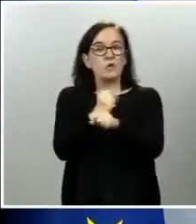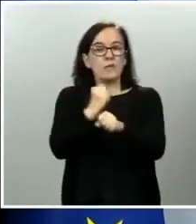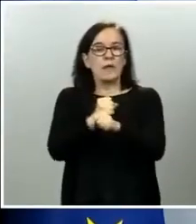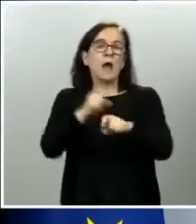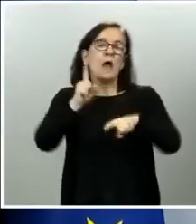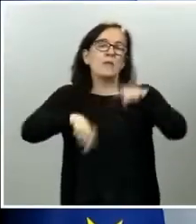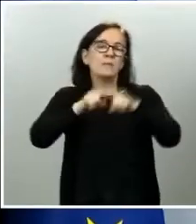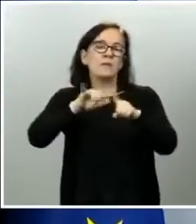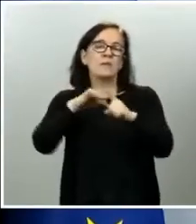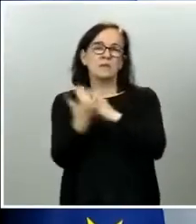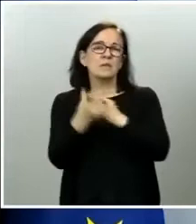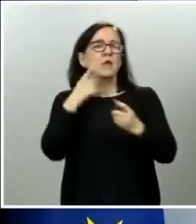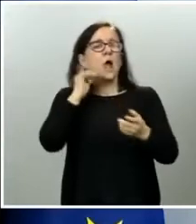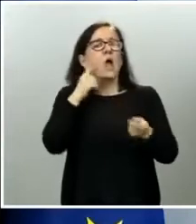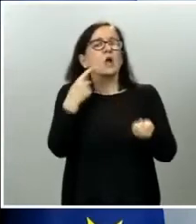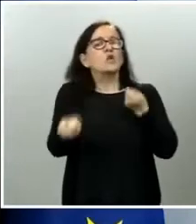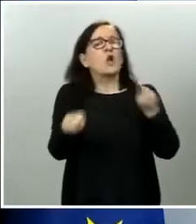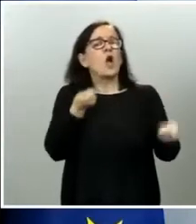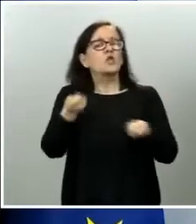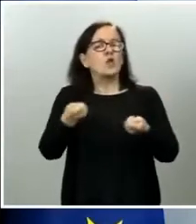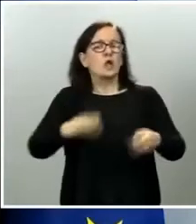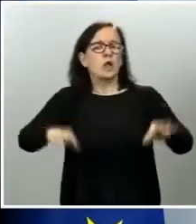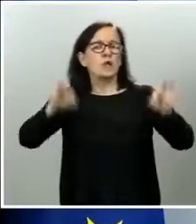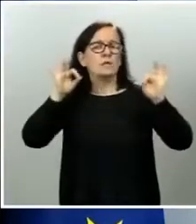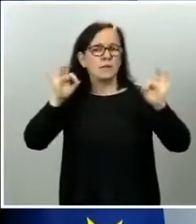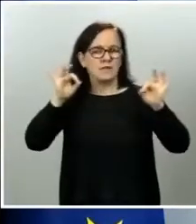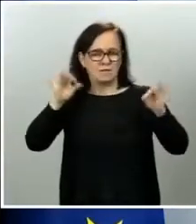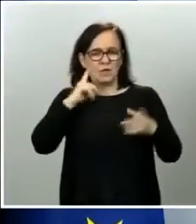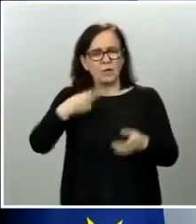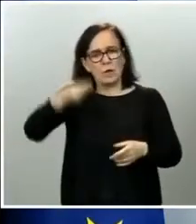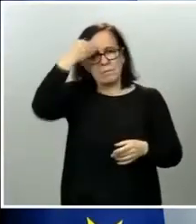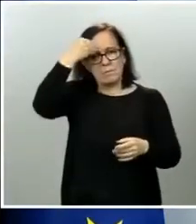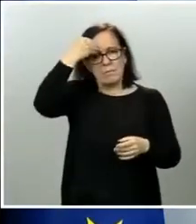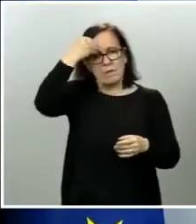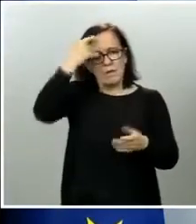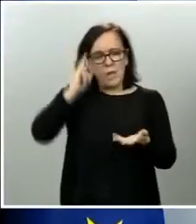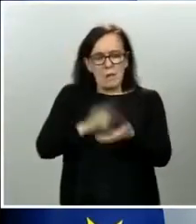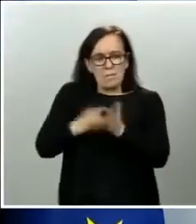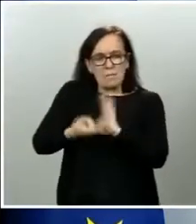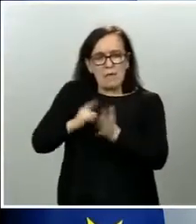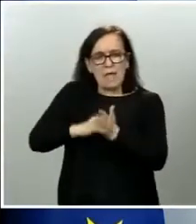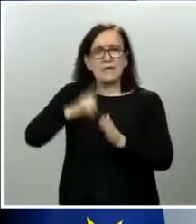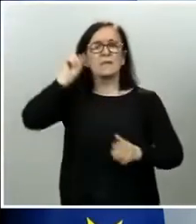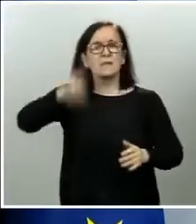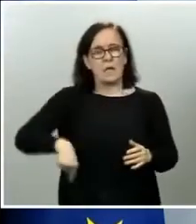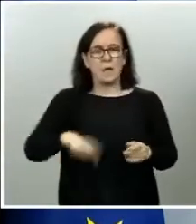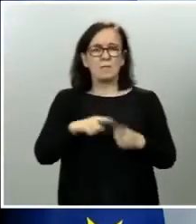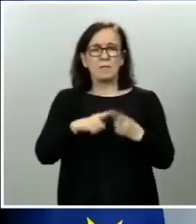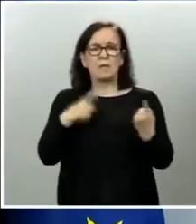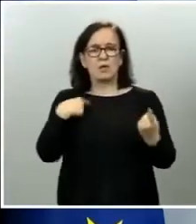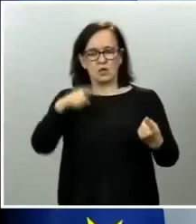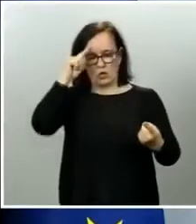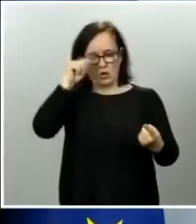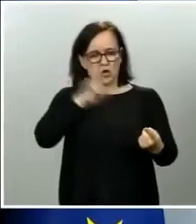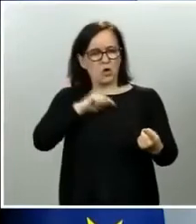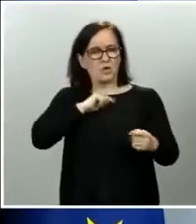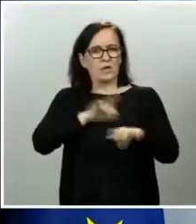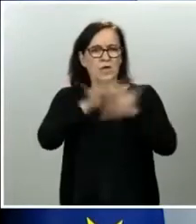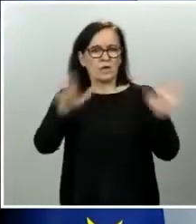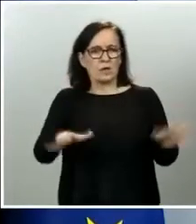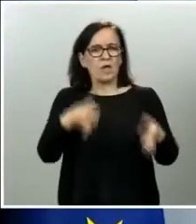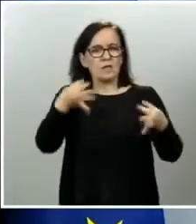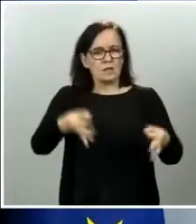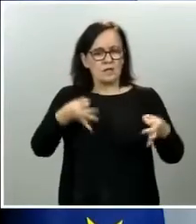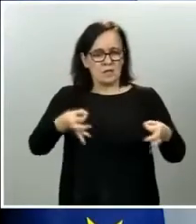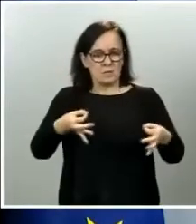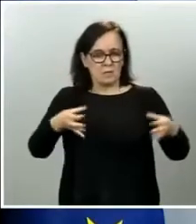con lo cual habla un control específico teniendo en cuenta esos planes y además con una conciencia muy clara que siempre tienen las fuerzas y